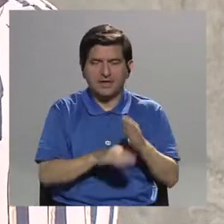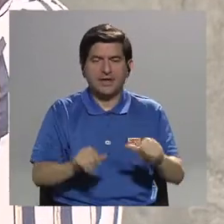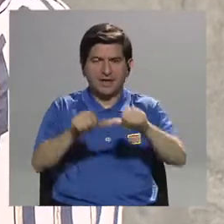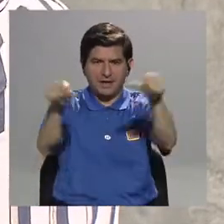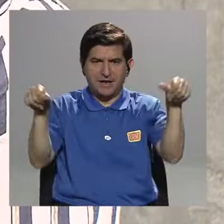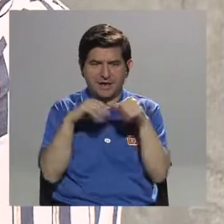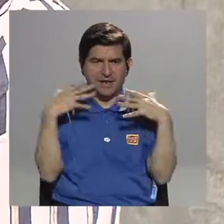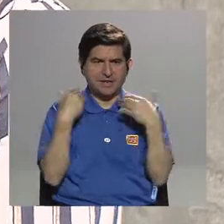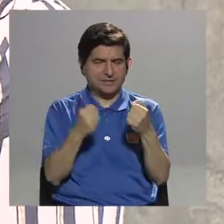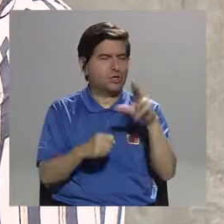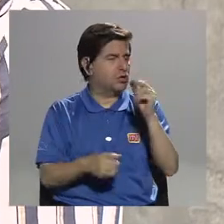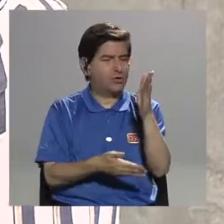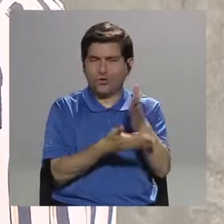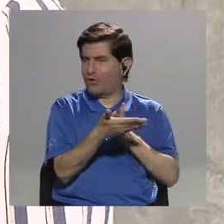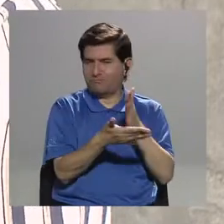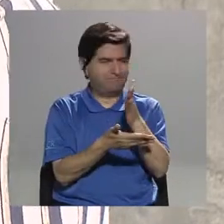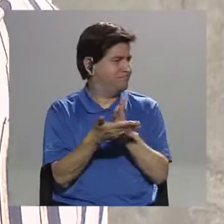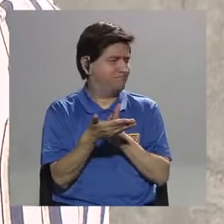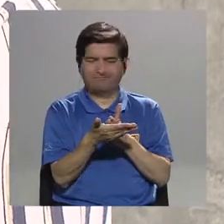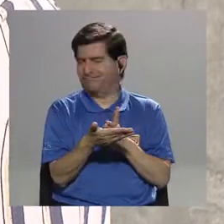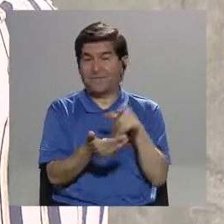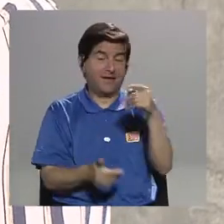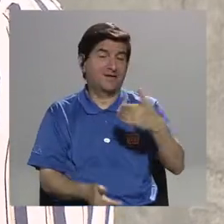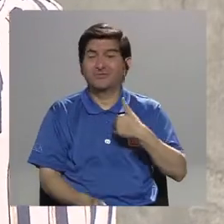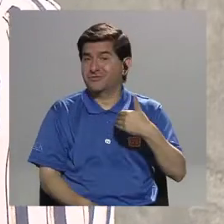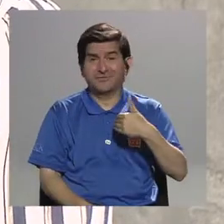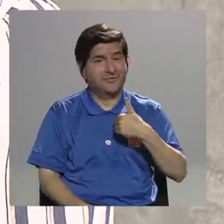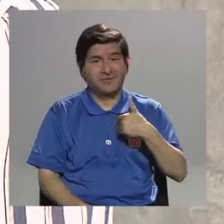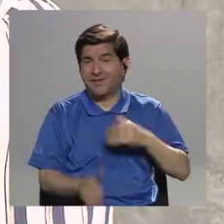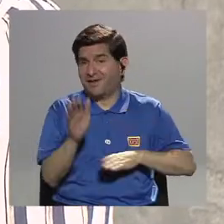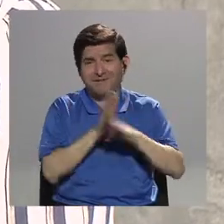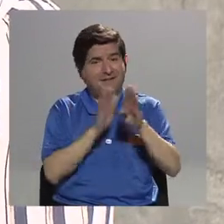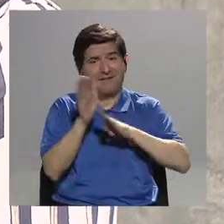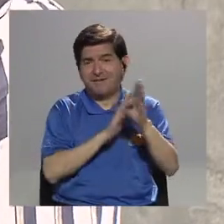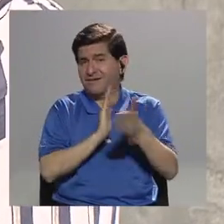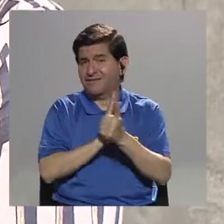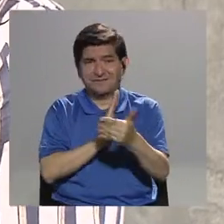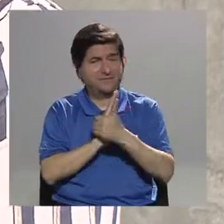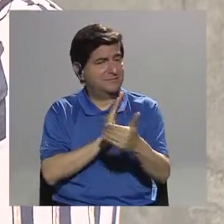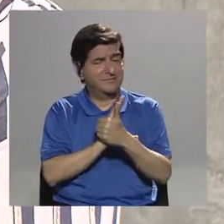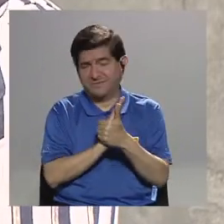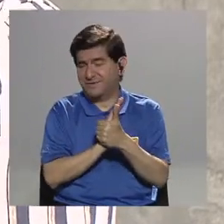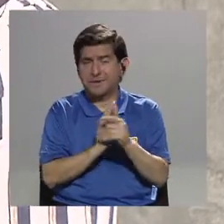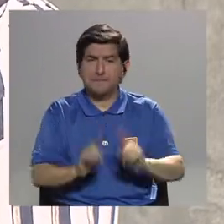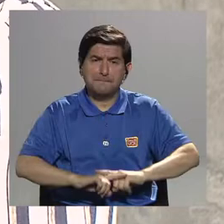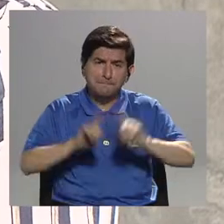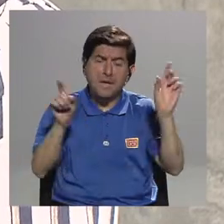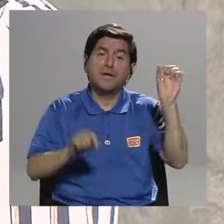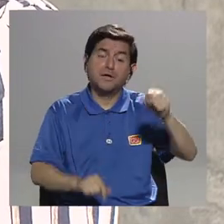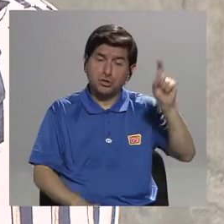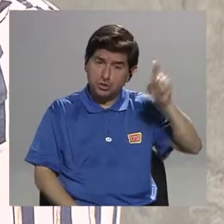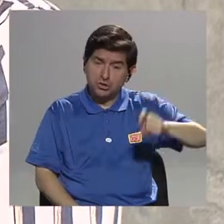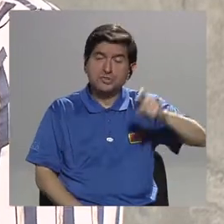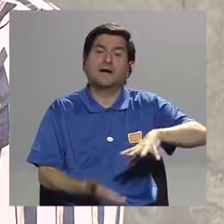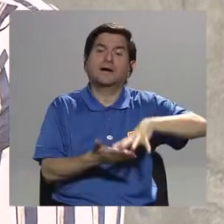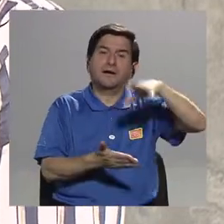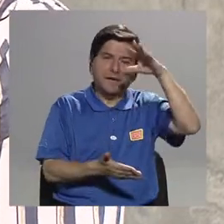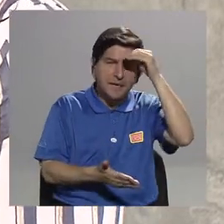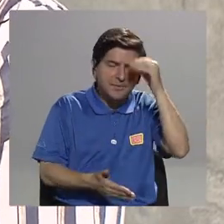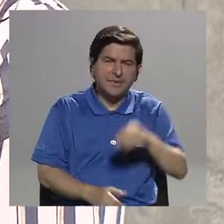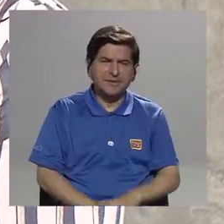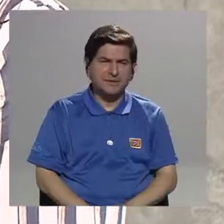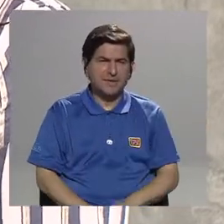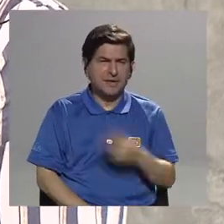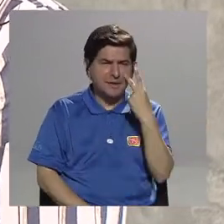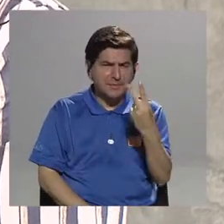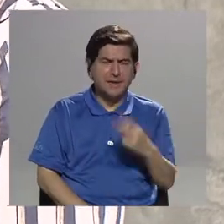cirugía. Las otras carreras del área de la salud no hacen disección, ¿verdad? Porque ellos no tienen que desarrollar estas destrezas manuales,